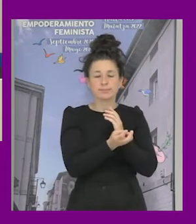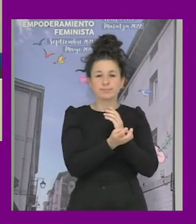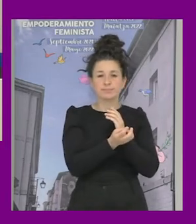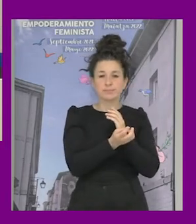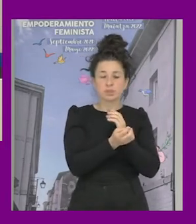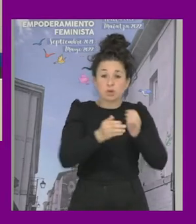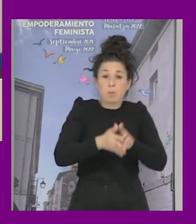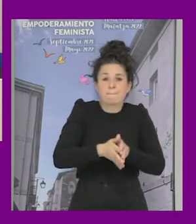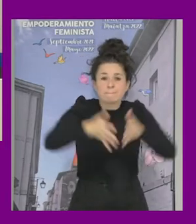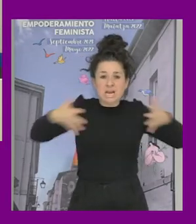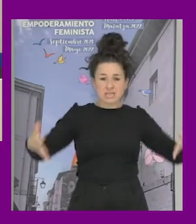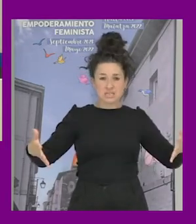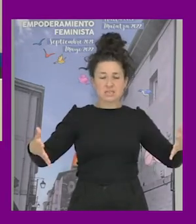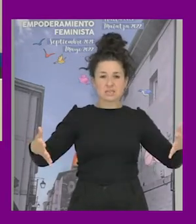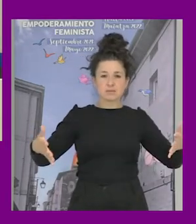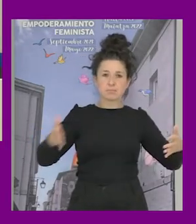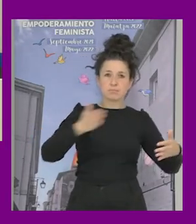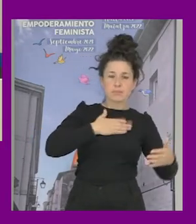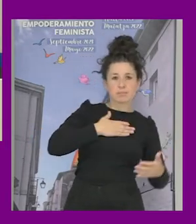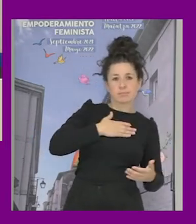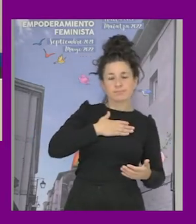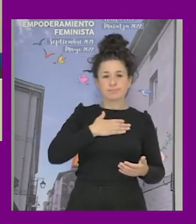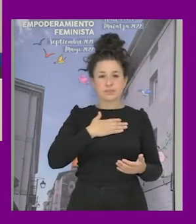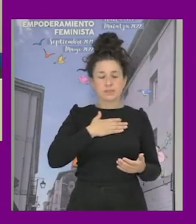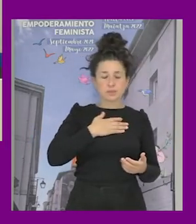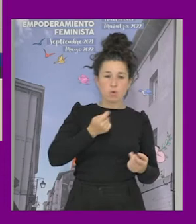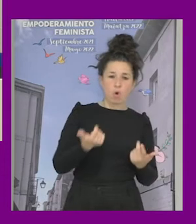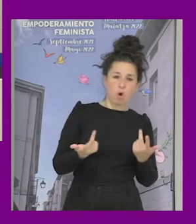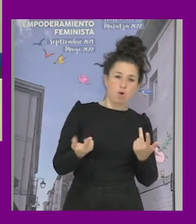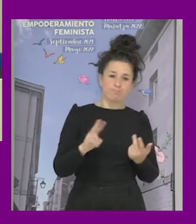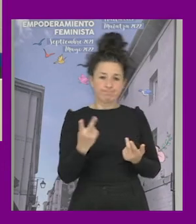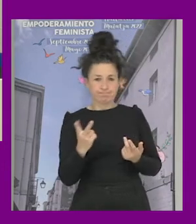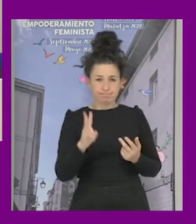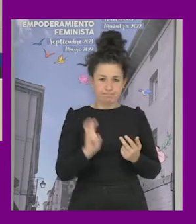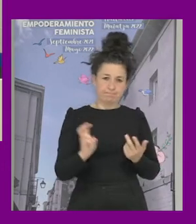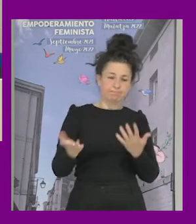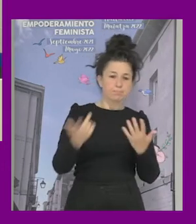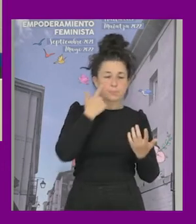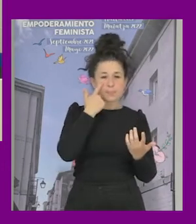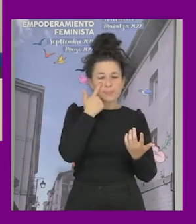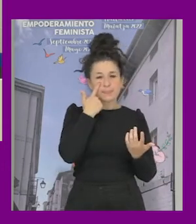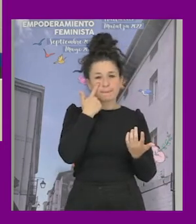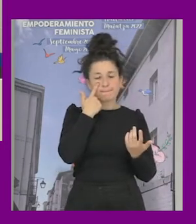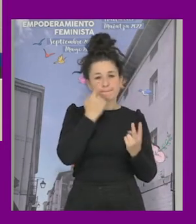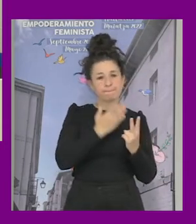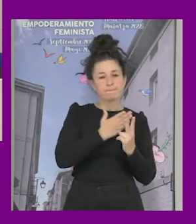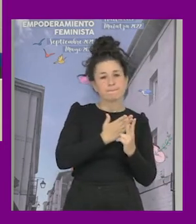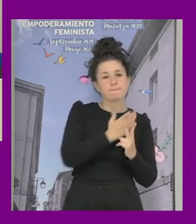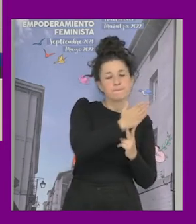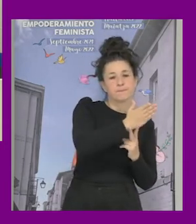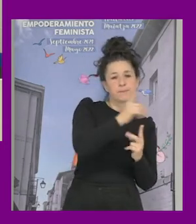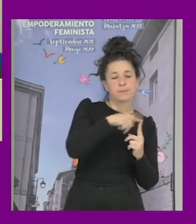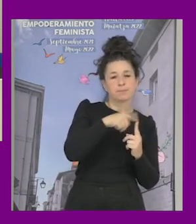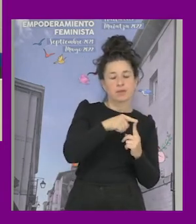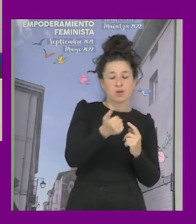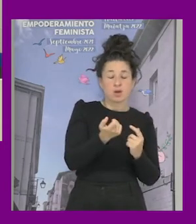territorial para mí es ambivalente por un lado porque yo creo que la